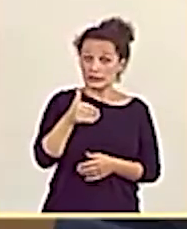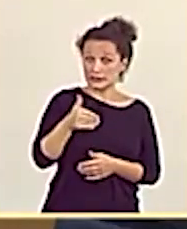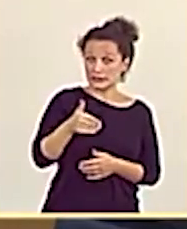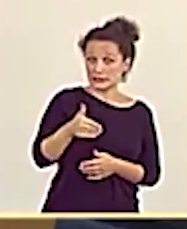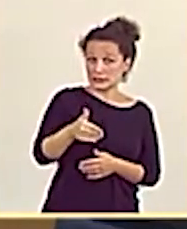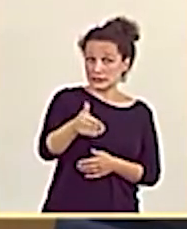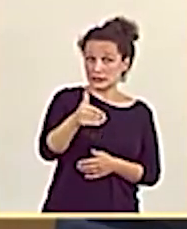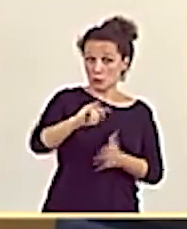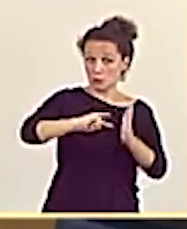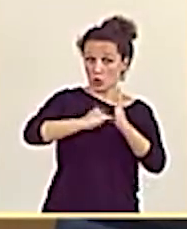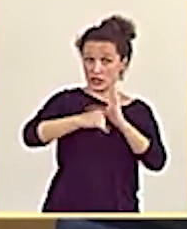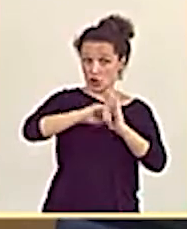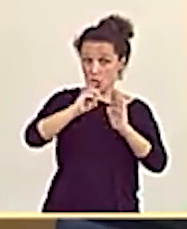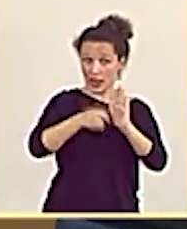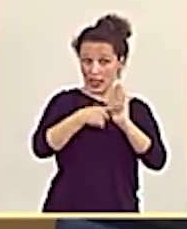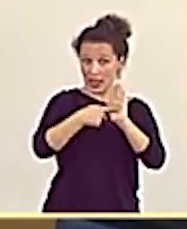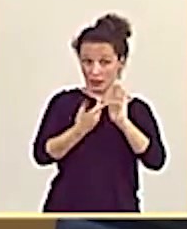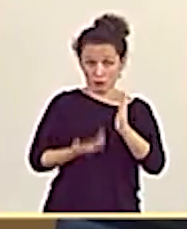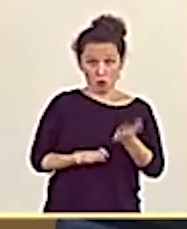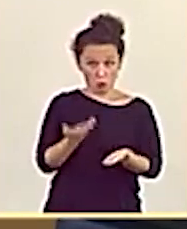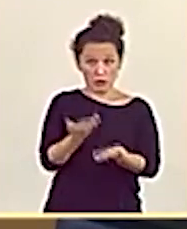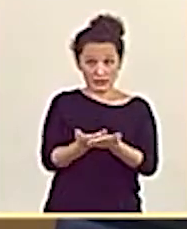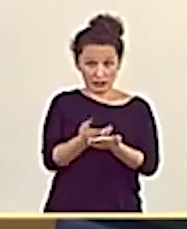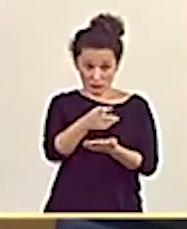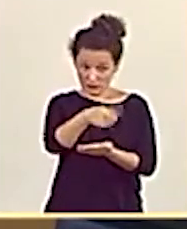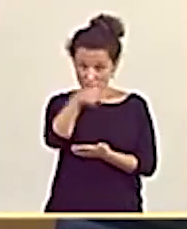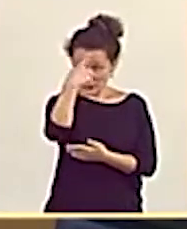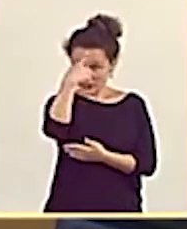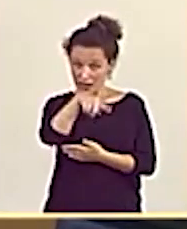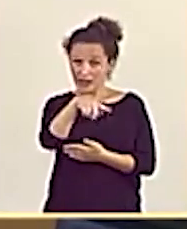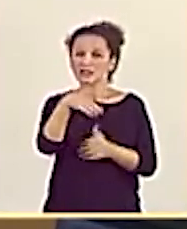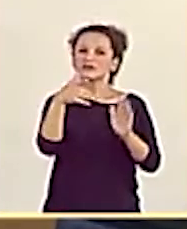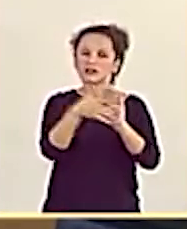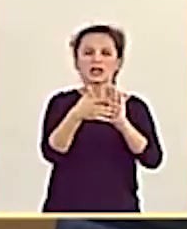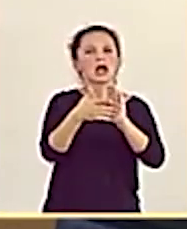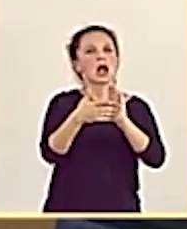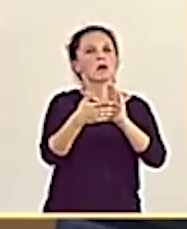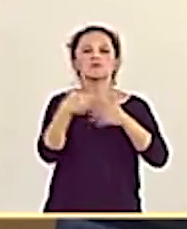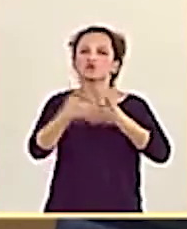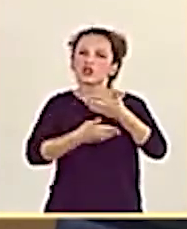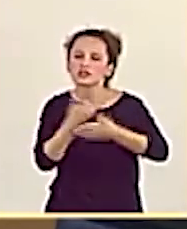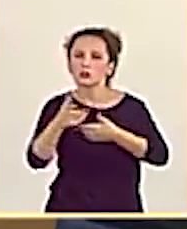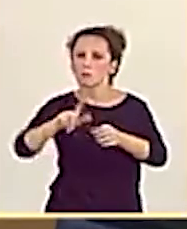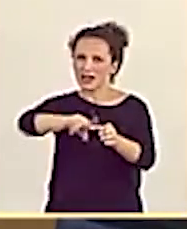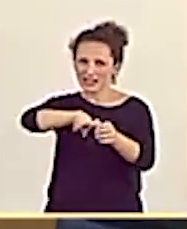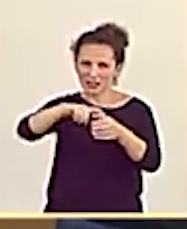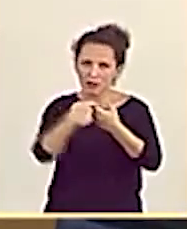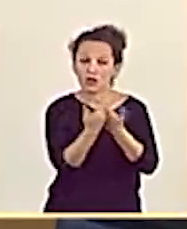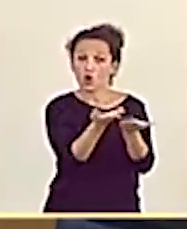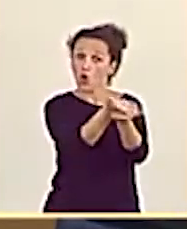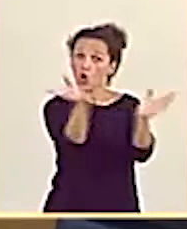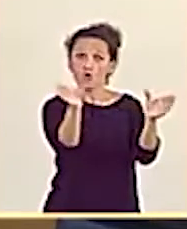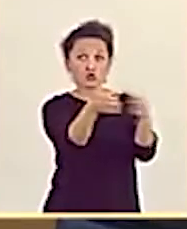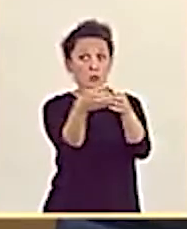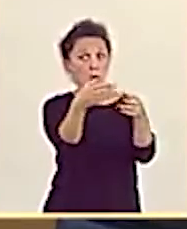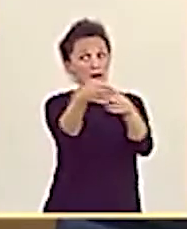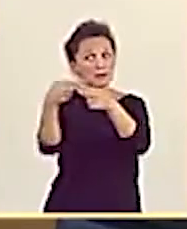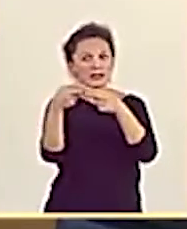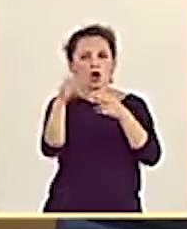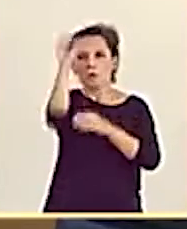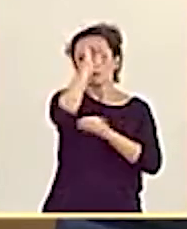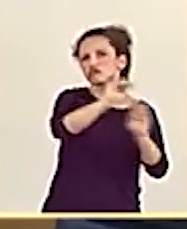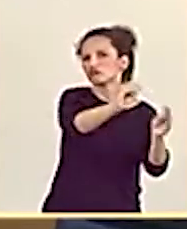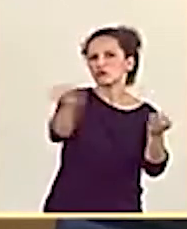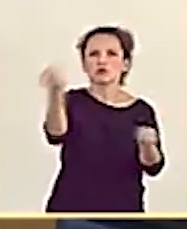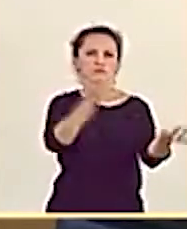un proyecto de ley, como usted bien sabe, pues genera todo un proceso de participación, que da pie a que los grupos parlamentarios impongan sus razones